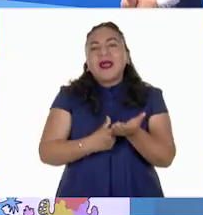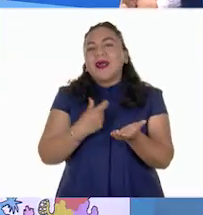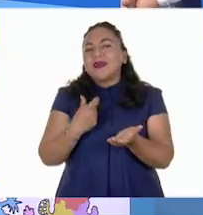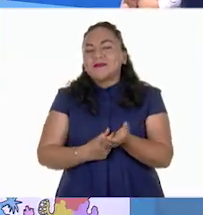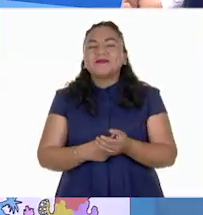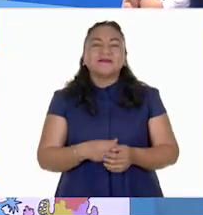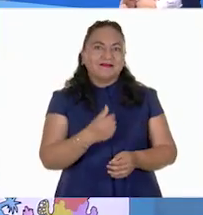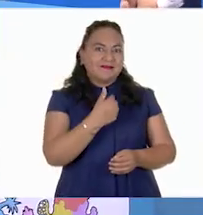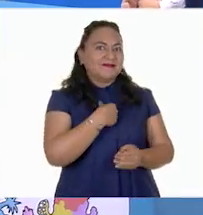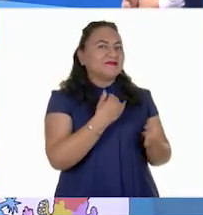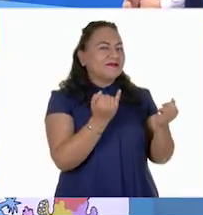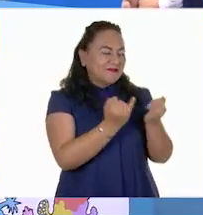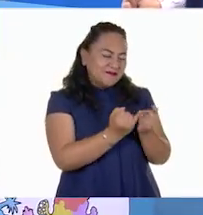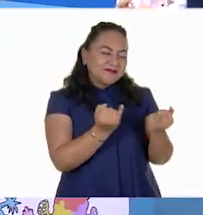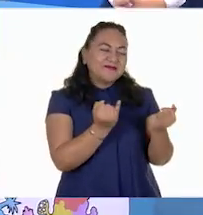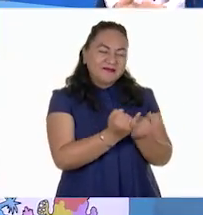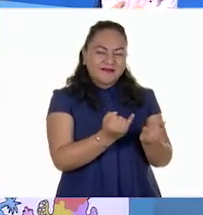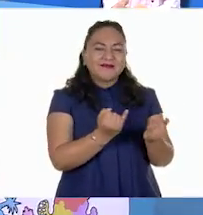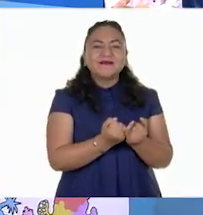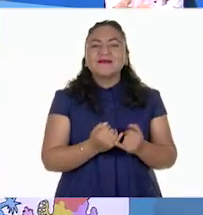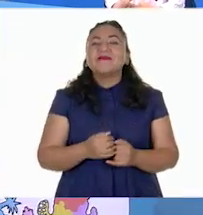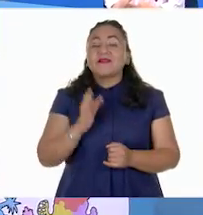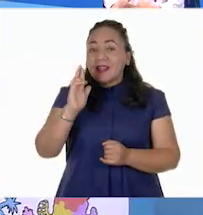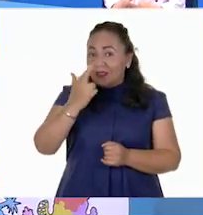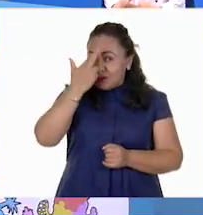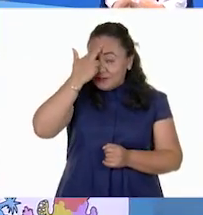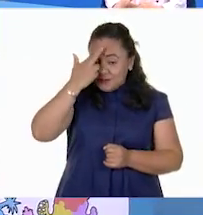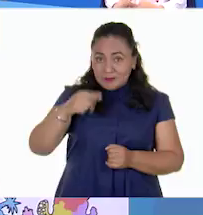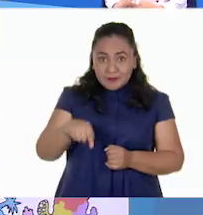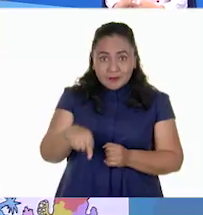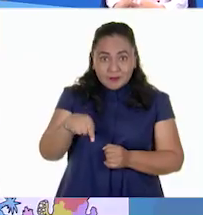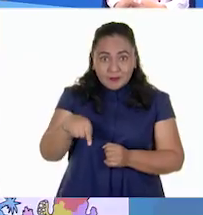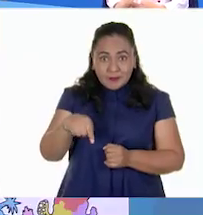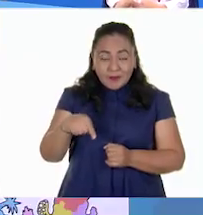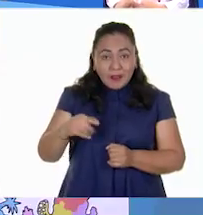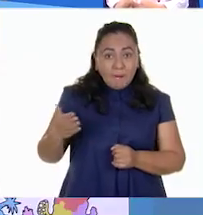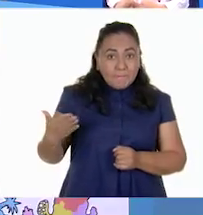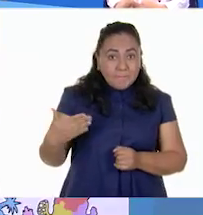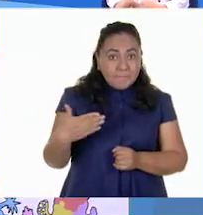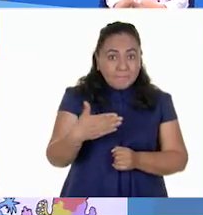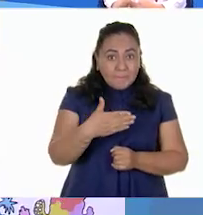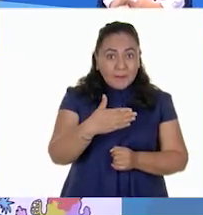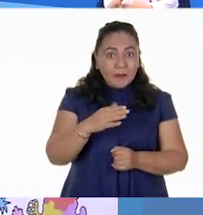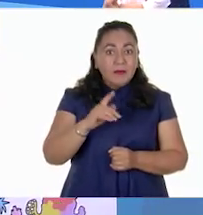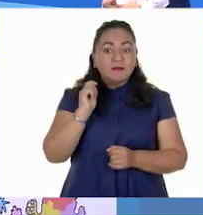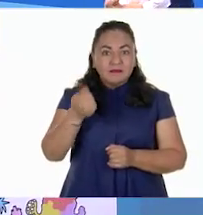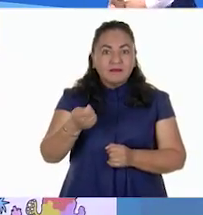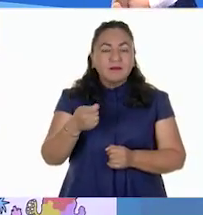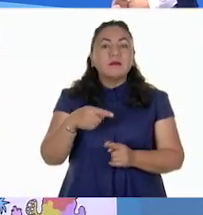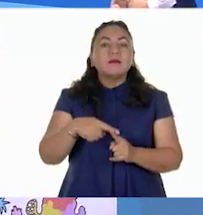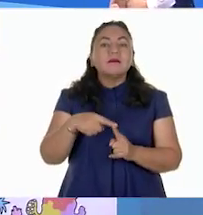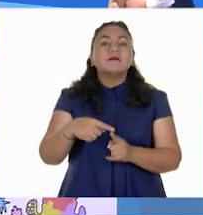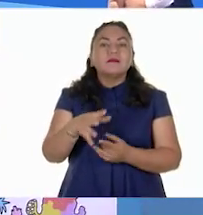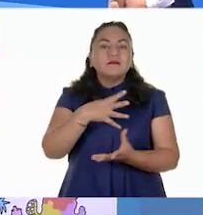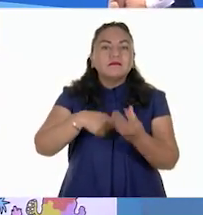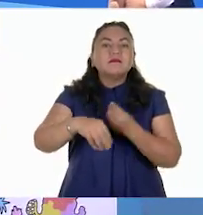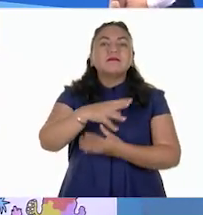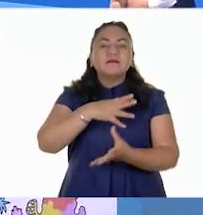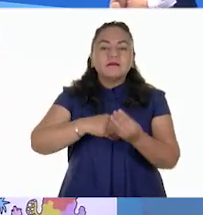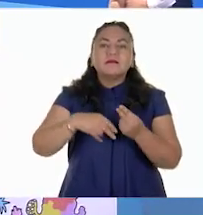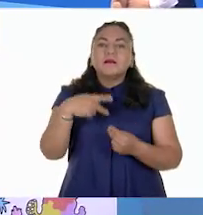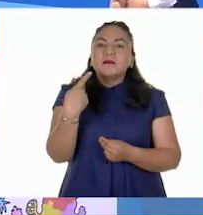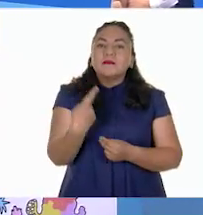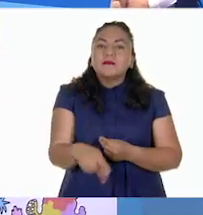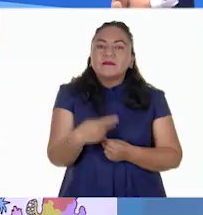¡Muy bien! Recordemos que la pesca es una actividad productiva primaria, que se refiere específicamente a la